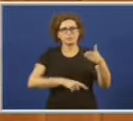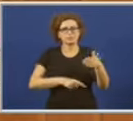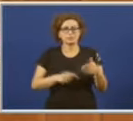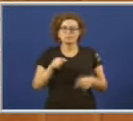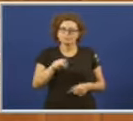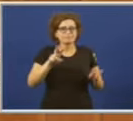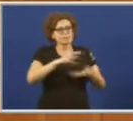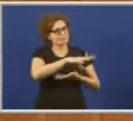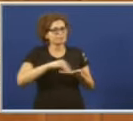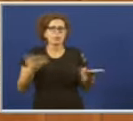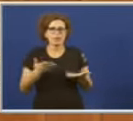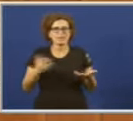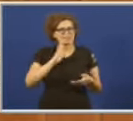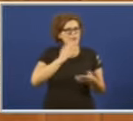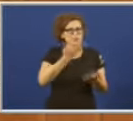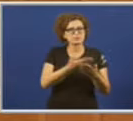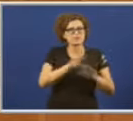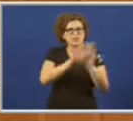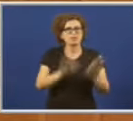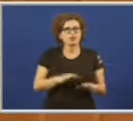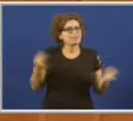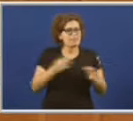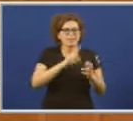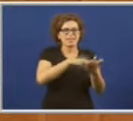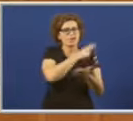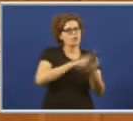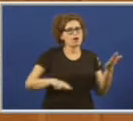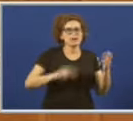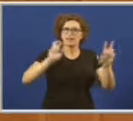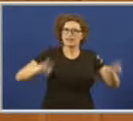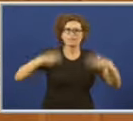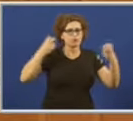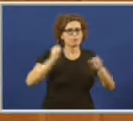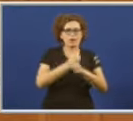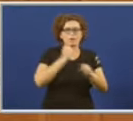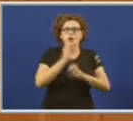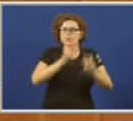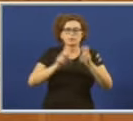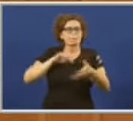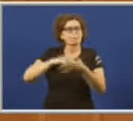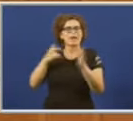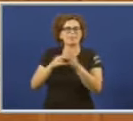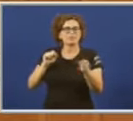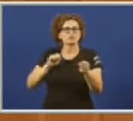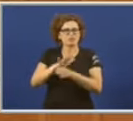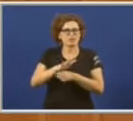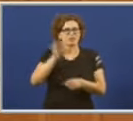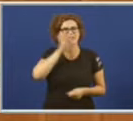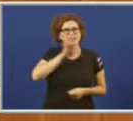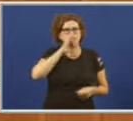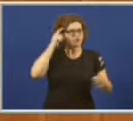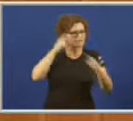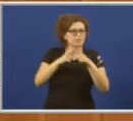así o recollemos nas propostas de resolución de rogar as reformas laborais e elaborar un plan de choque galego contra o desemprego e a